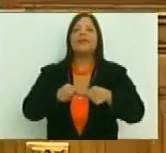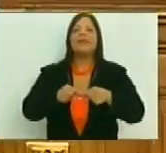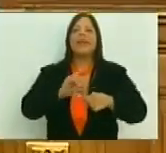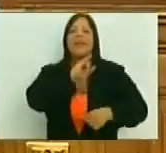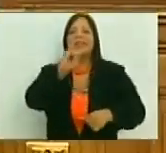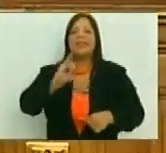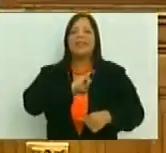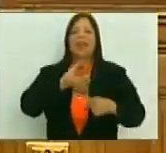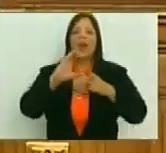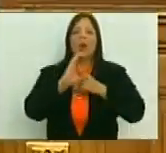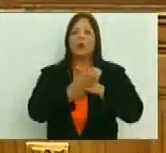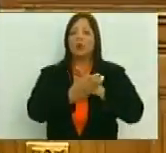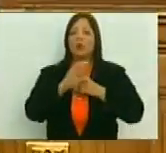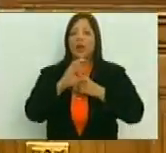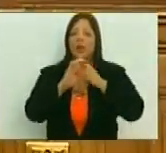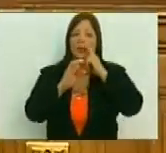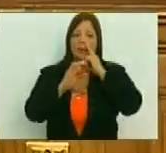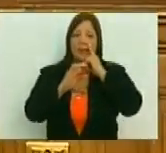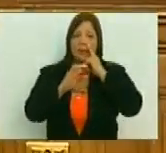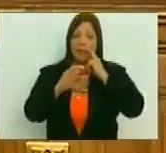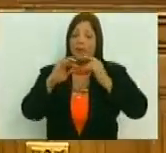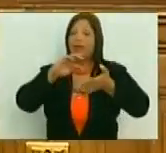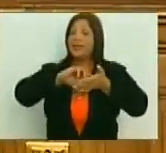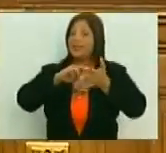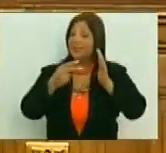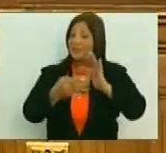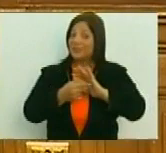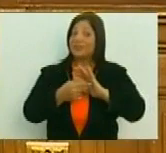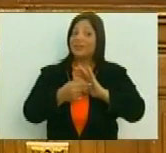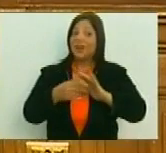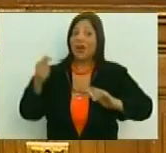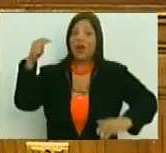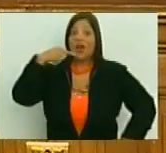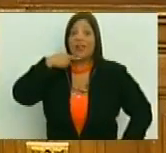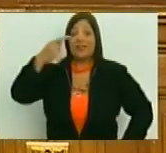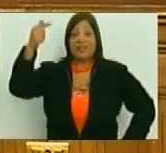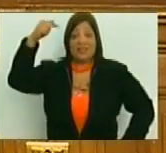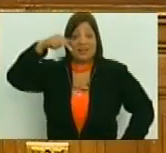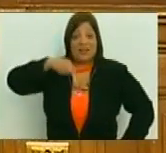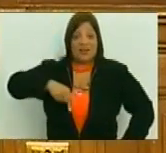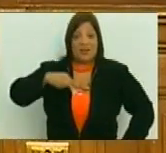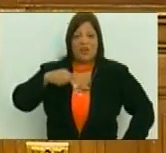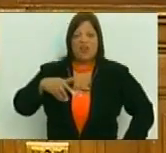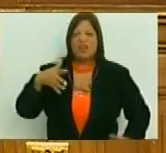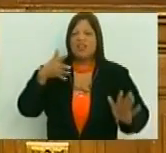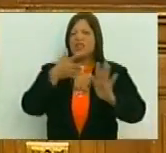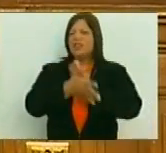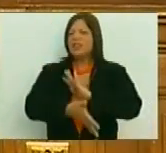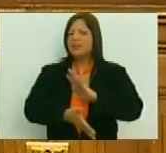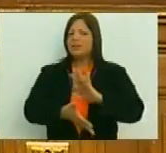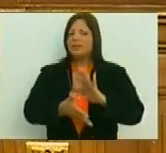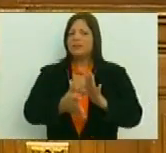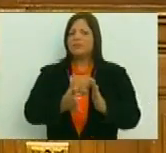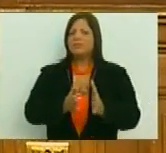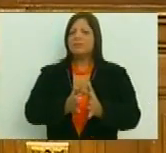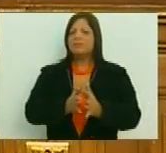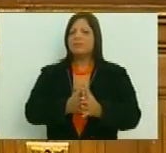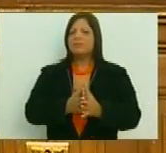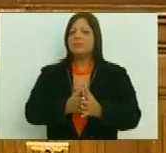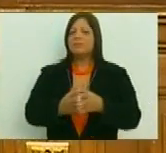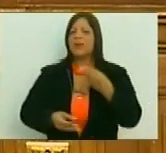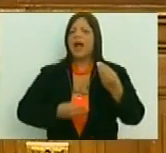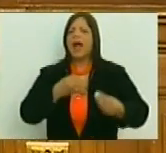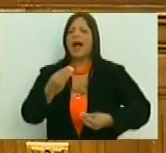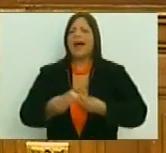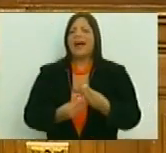Identidad Cultural y por tanto decirles hoy qué es lo que nosotros pretendemos